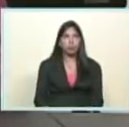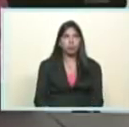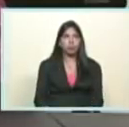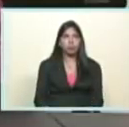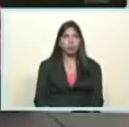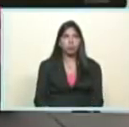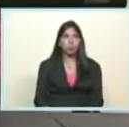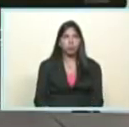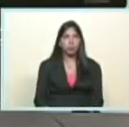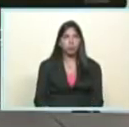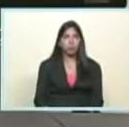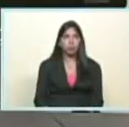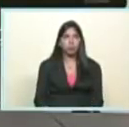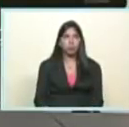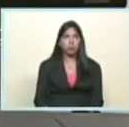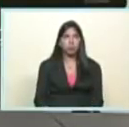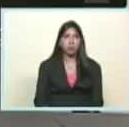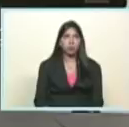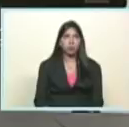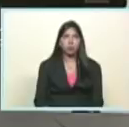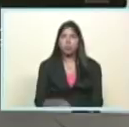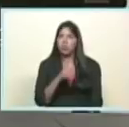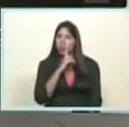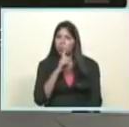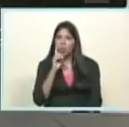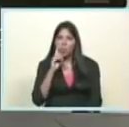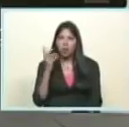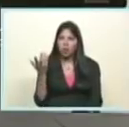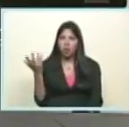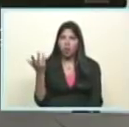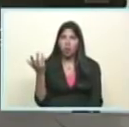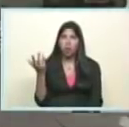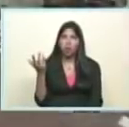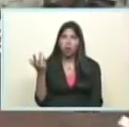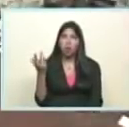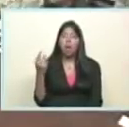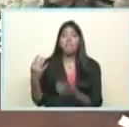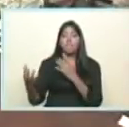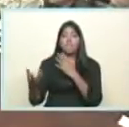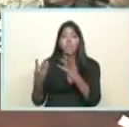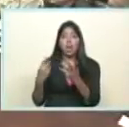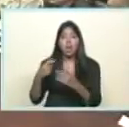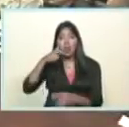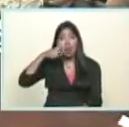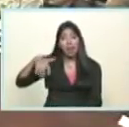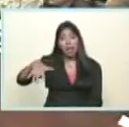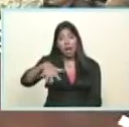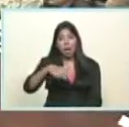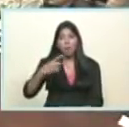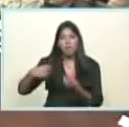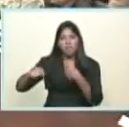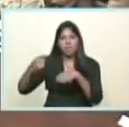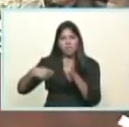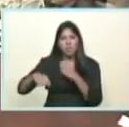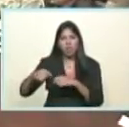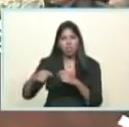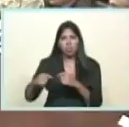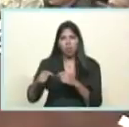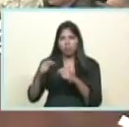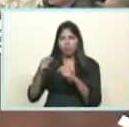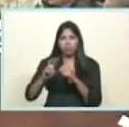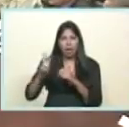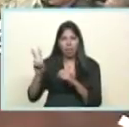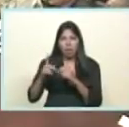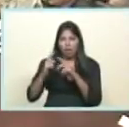pueblo soberano ¿cómo que se llaman? las ferias del campo soberano y muchas otras